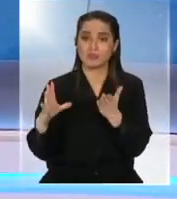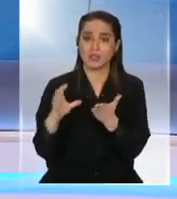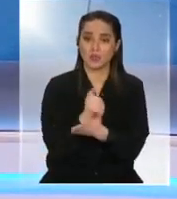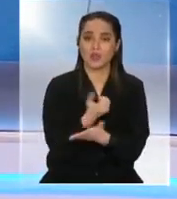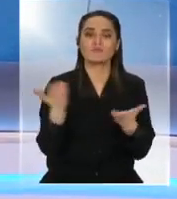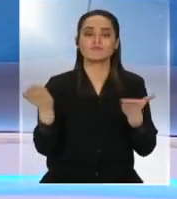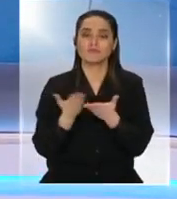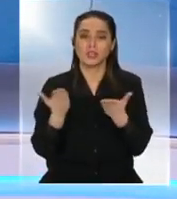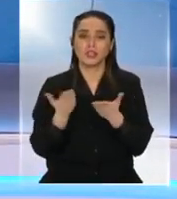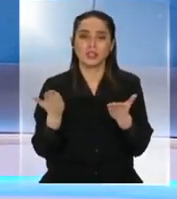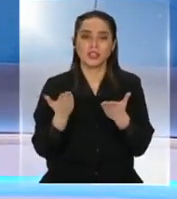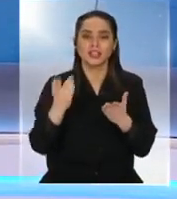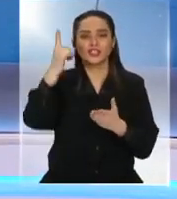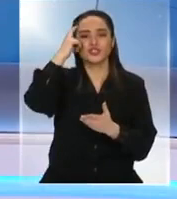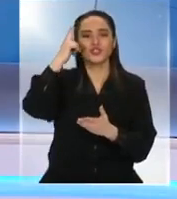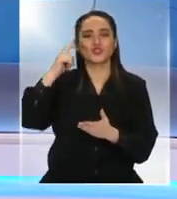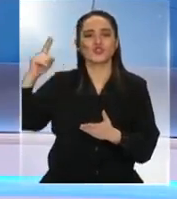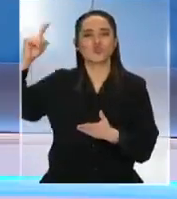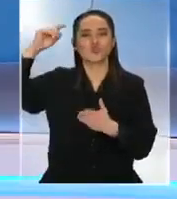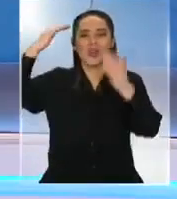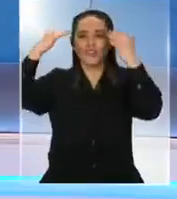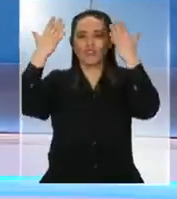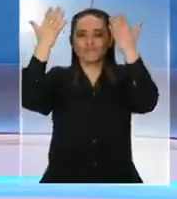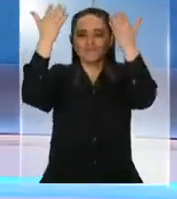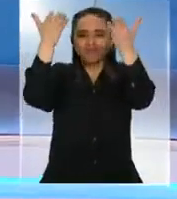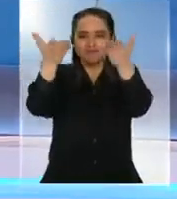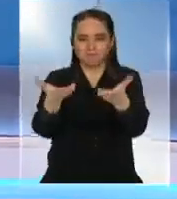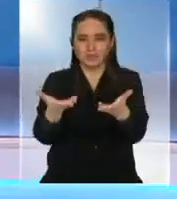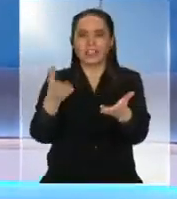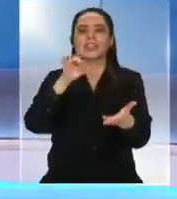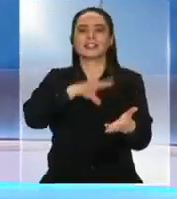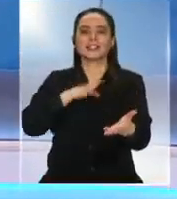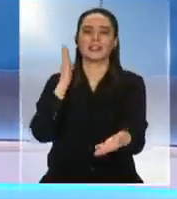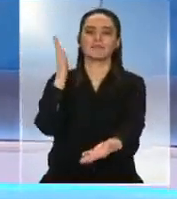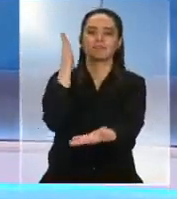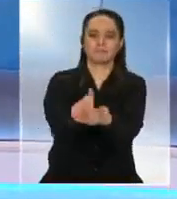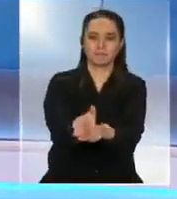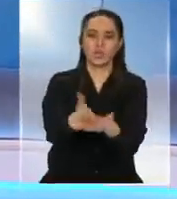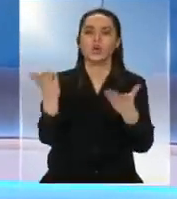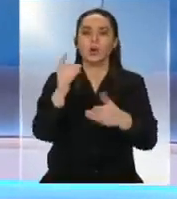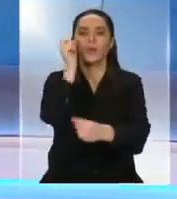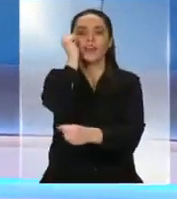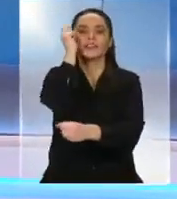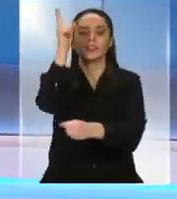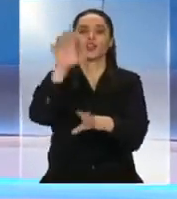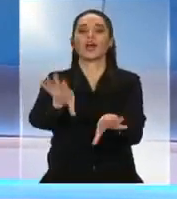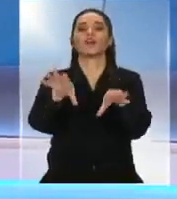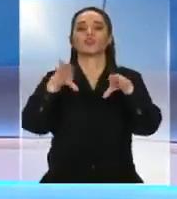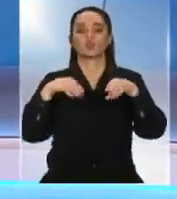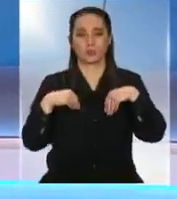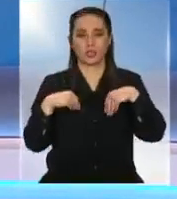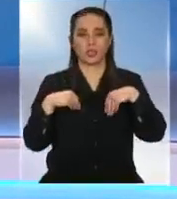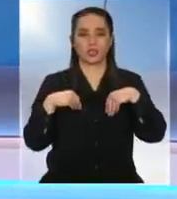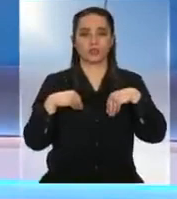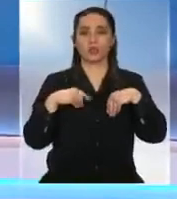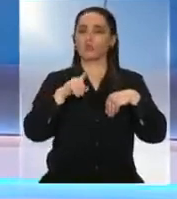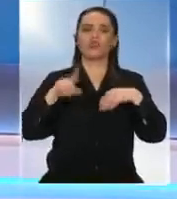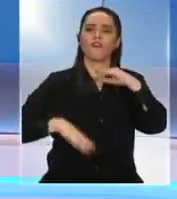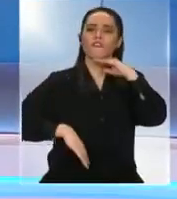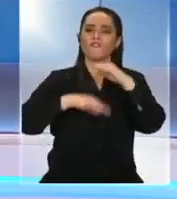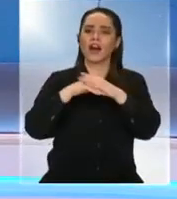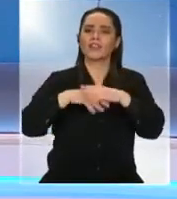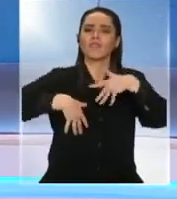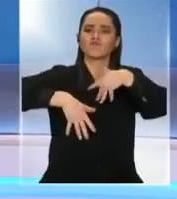poniendo sobre la mesa los sueños que el pueblo de Chile demanda es entendiendo y asumiendo que no basta con